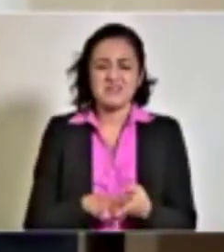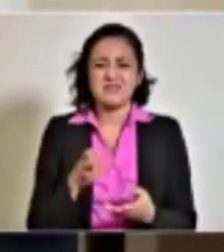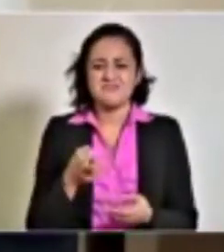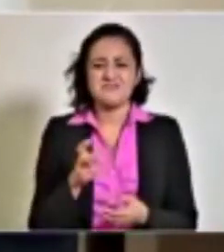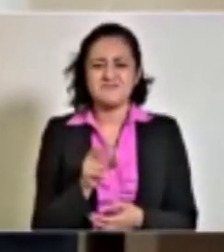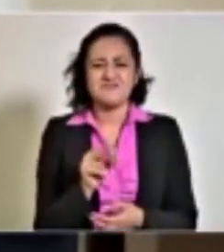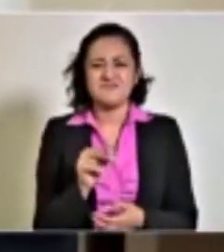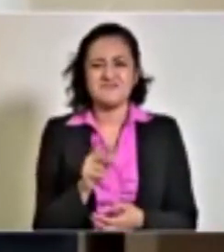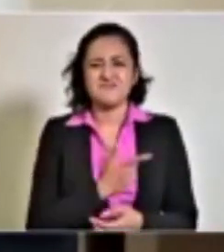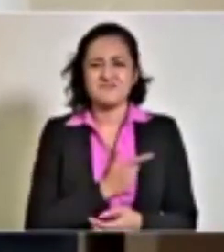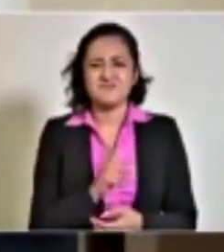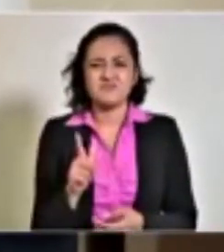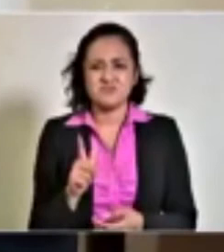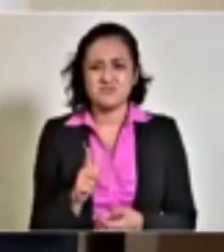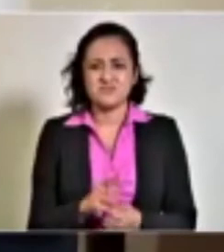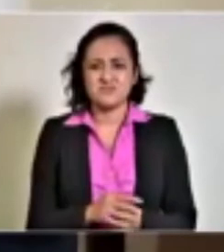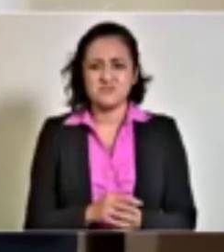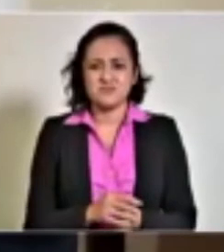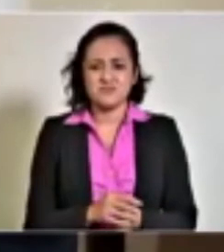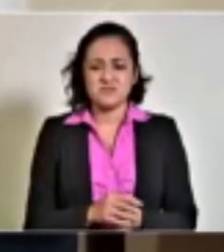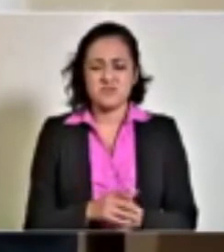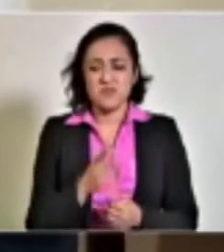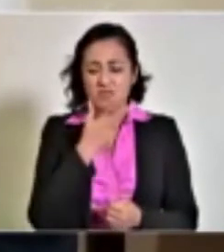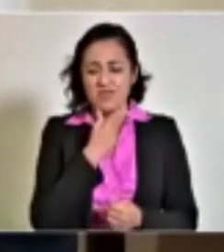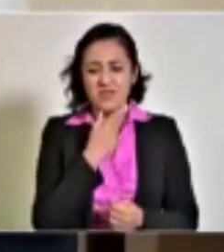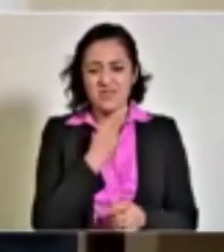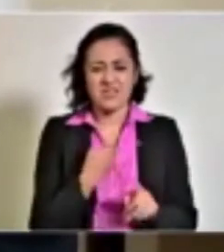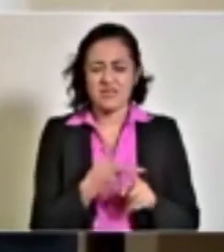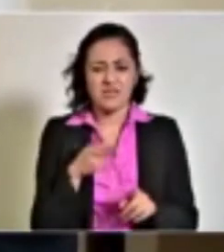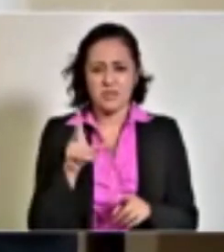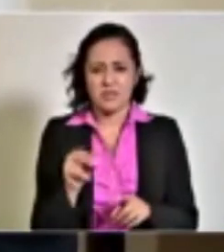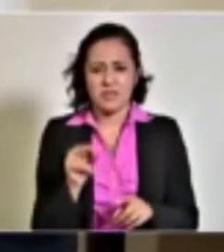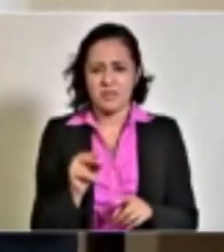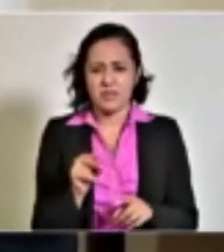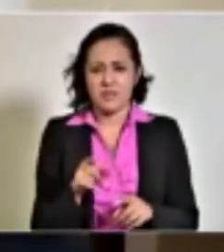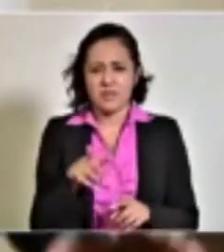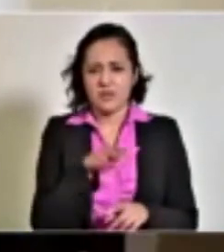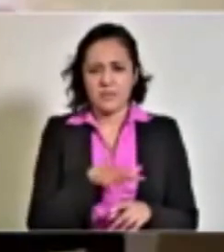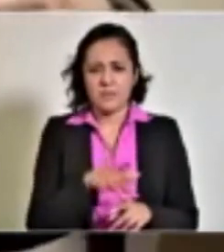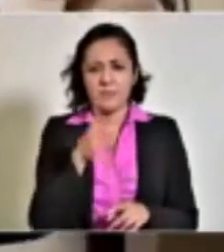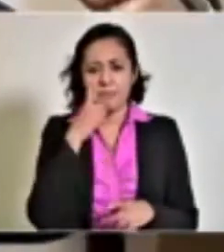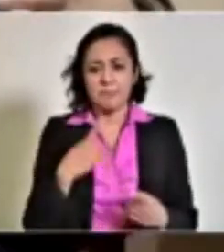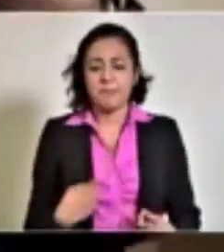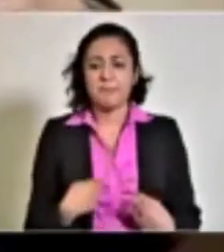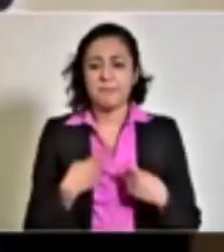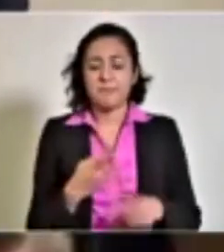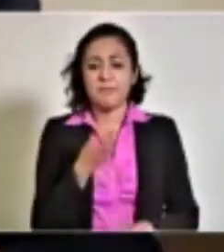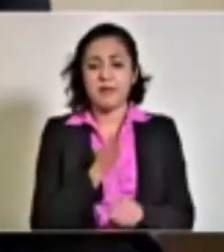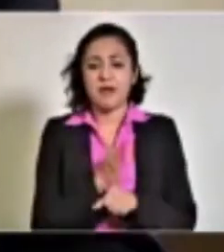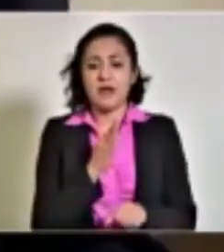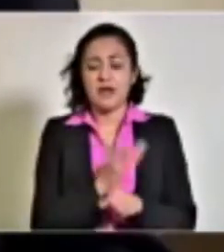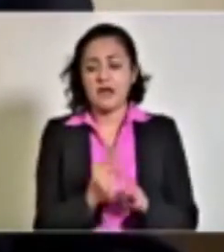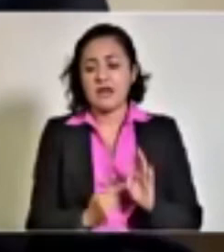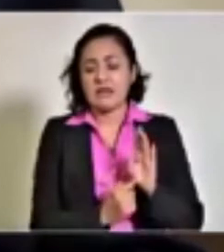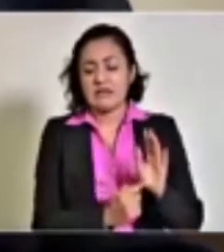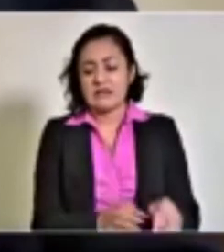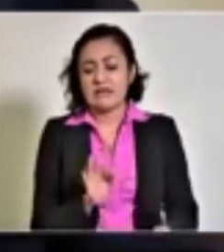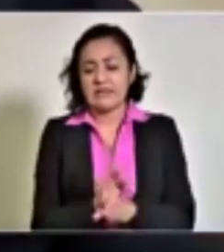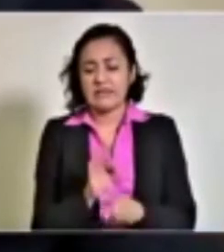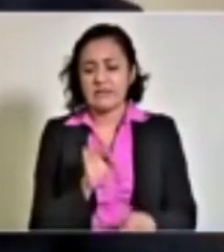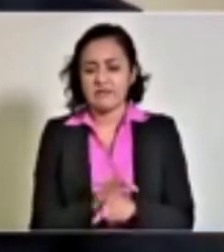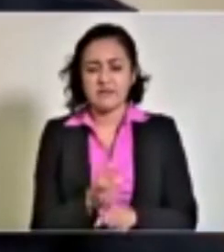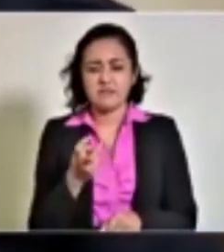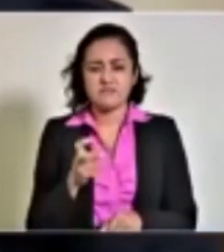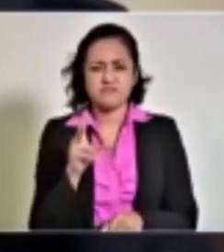No fue Yacir Vázquez el coronel amparo para darle vigencia, como si